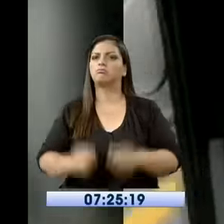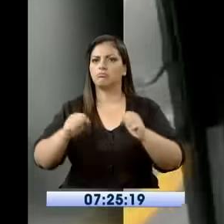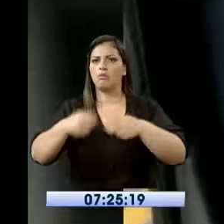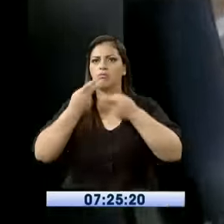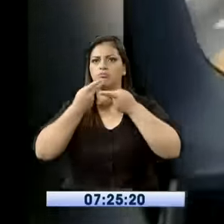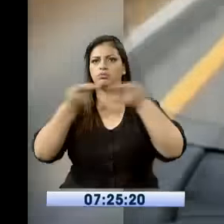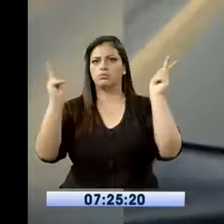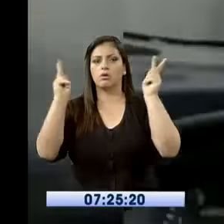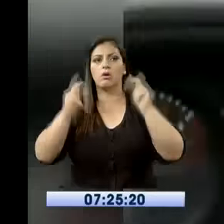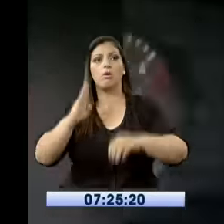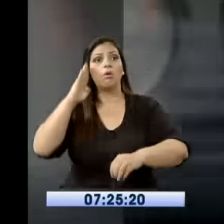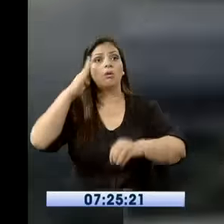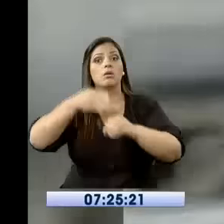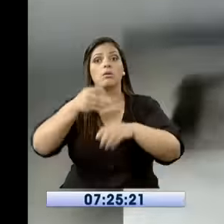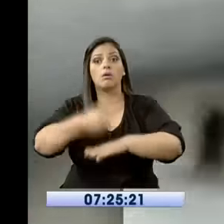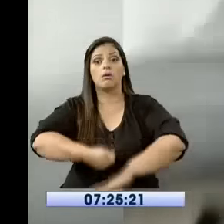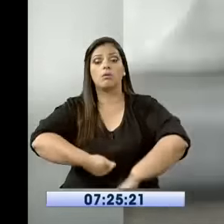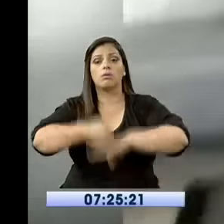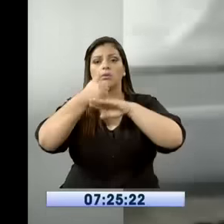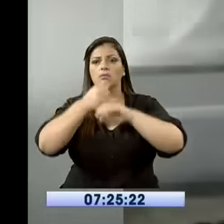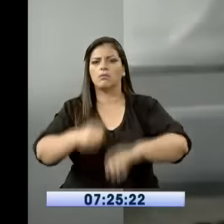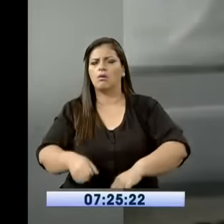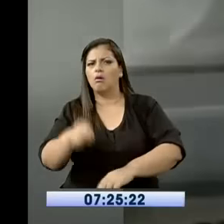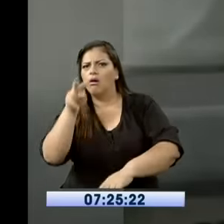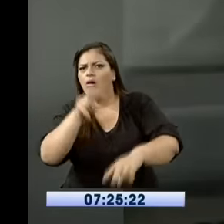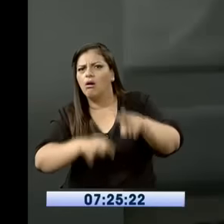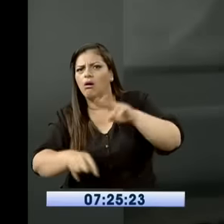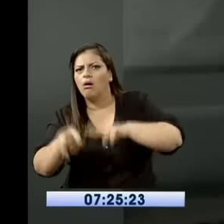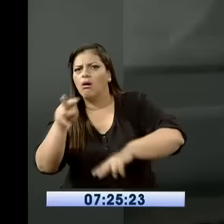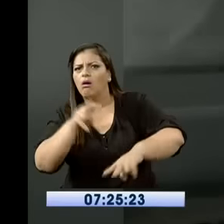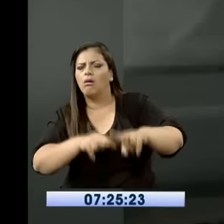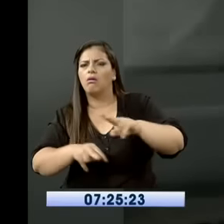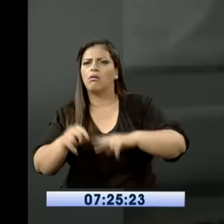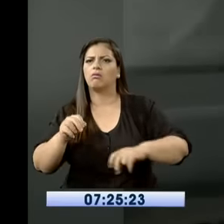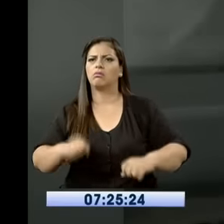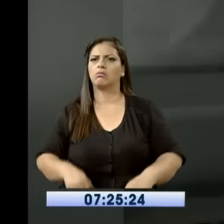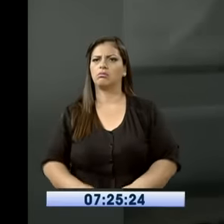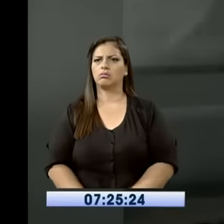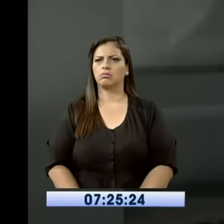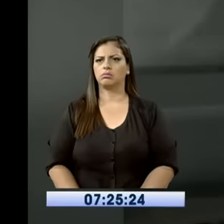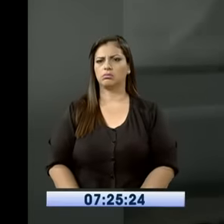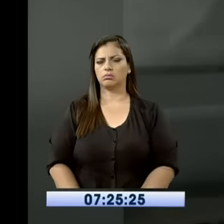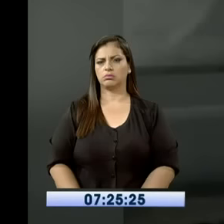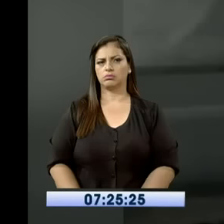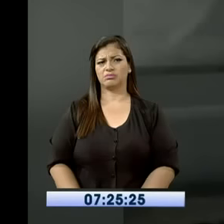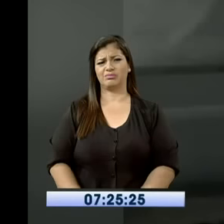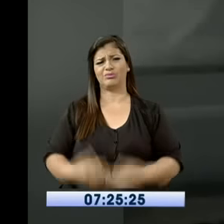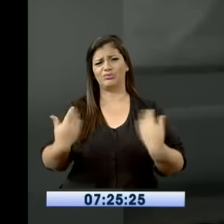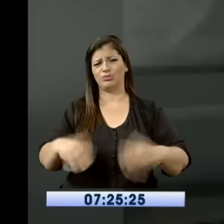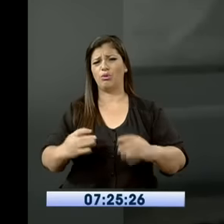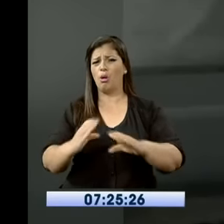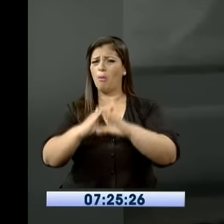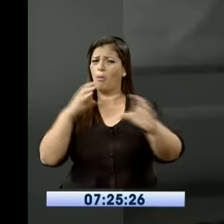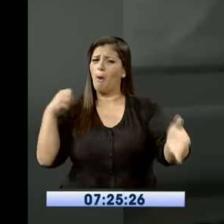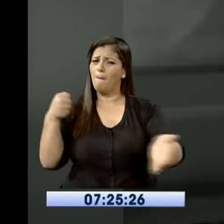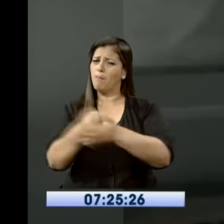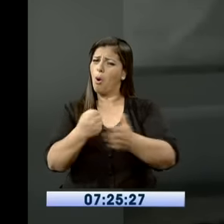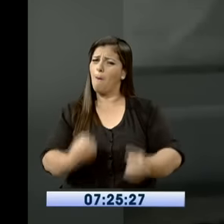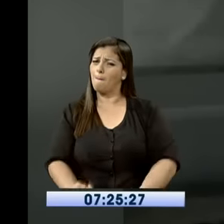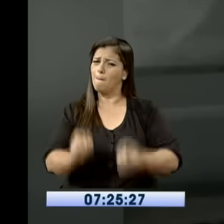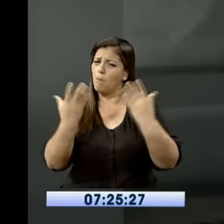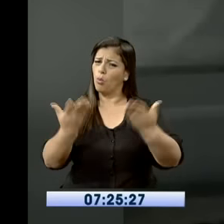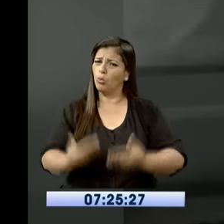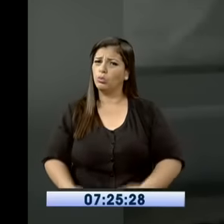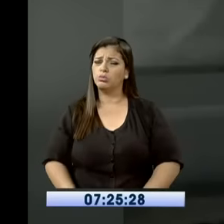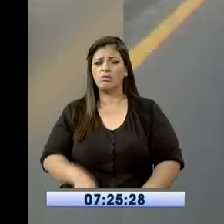autoridad conozca el caso y le dé seguimiento. Demasiado accidente que hoy en día hay, no queremos que haya más accidentes,